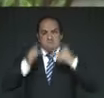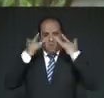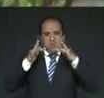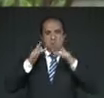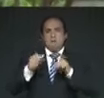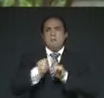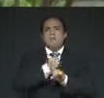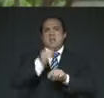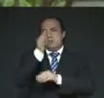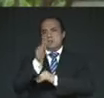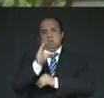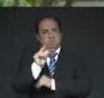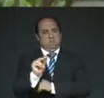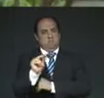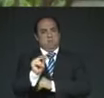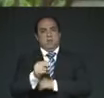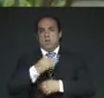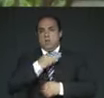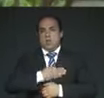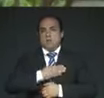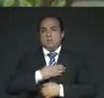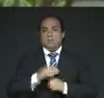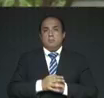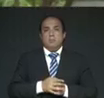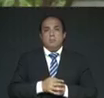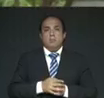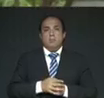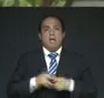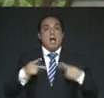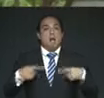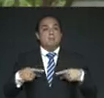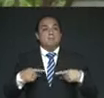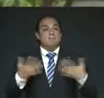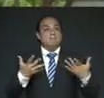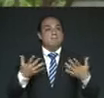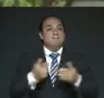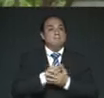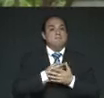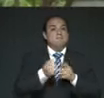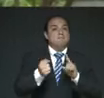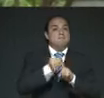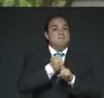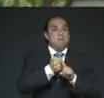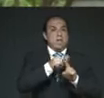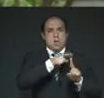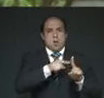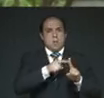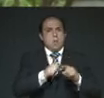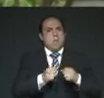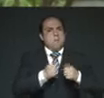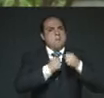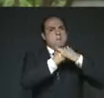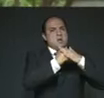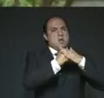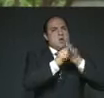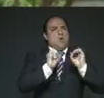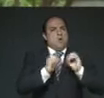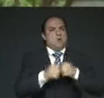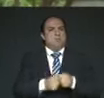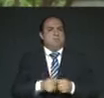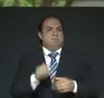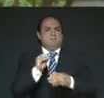de no justificar en el culto a quienes la perpetran, por más poderosos que sean, la indiferencia a la muerte